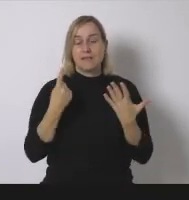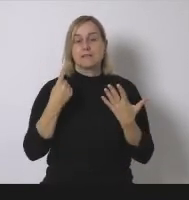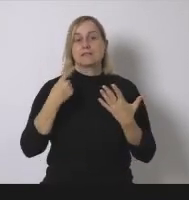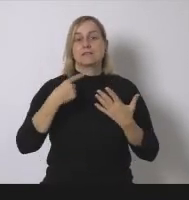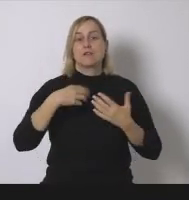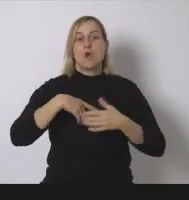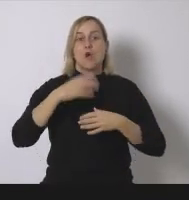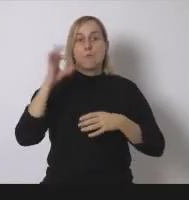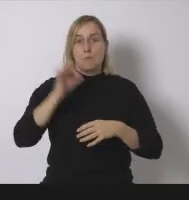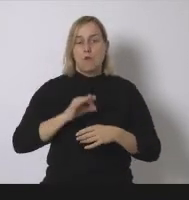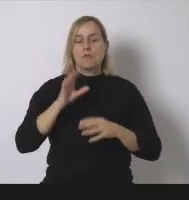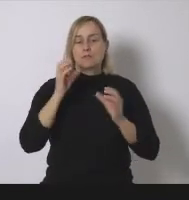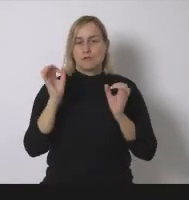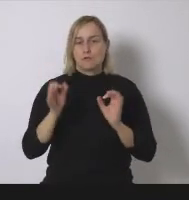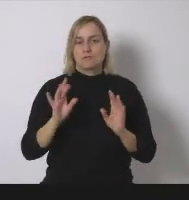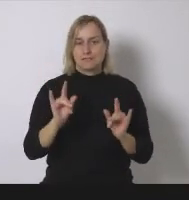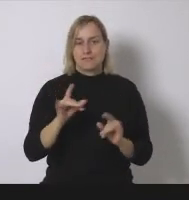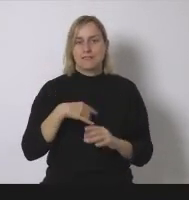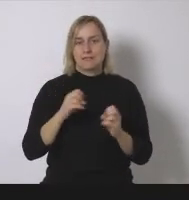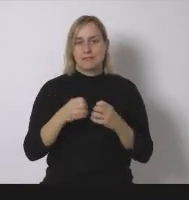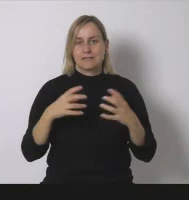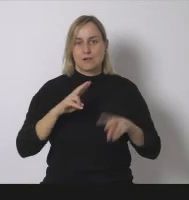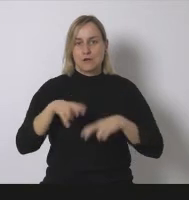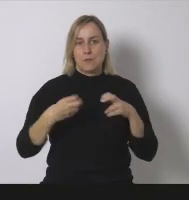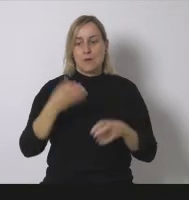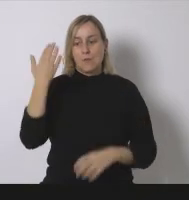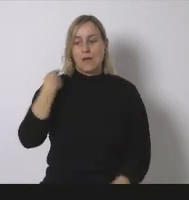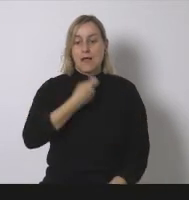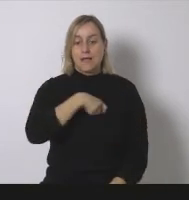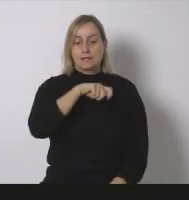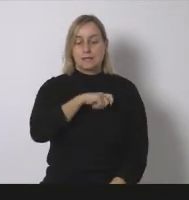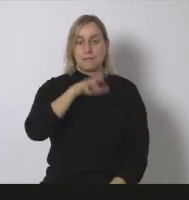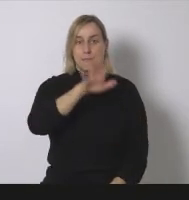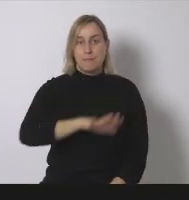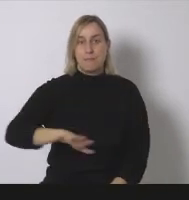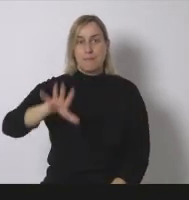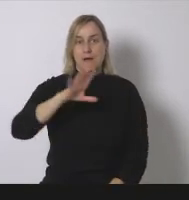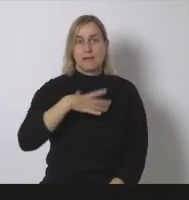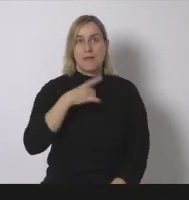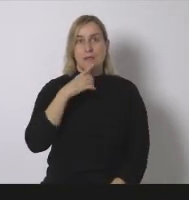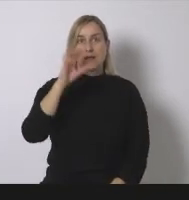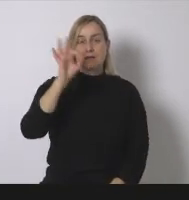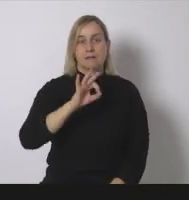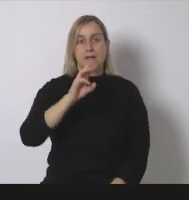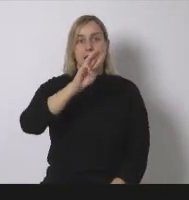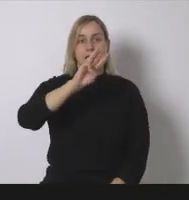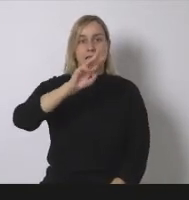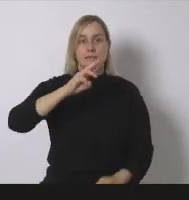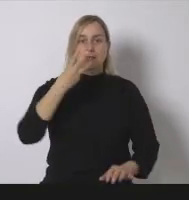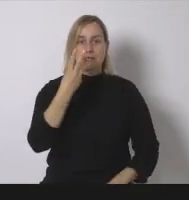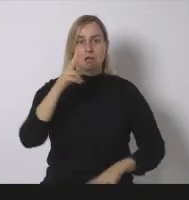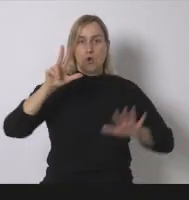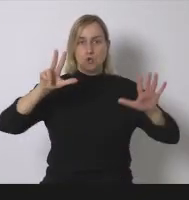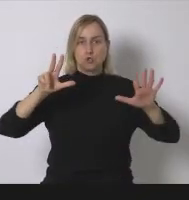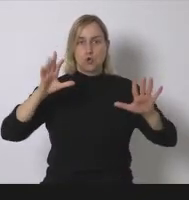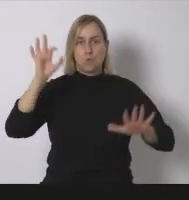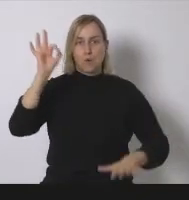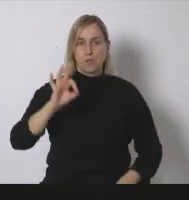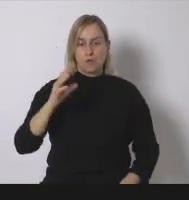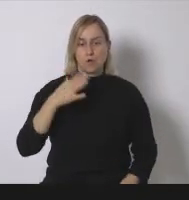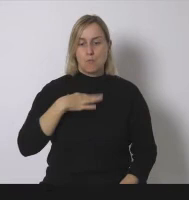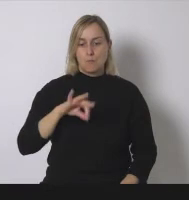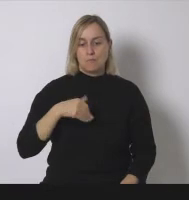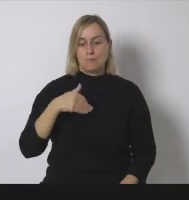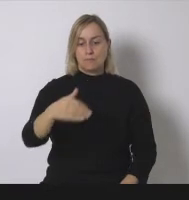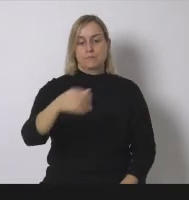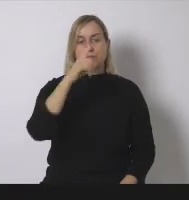su conjunto es del orden del 38% este año probablemente será superior tanto en Cataluña como en el conjunto